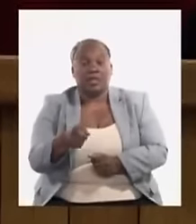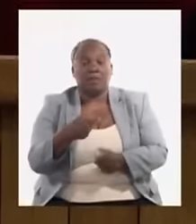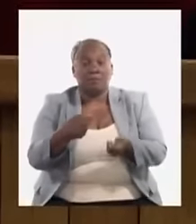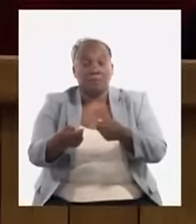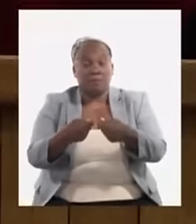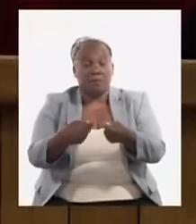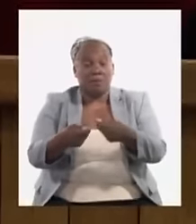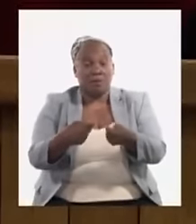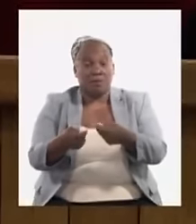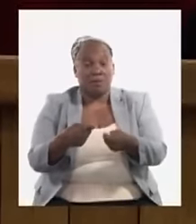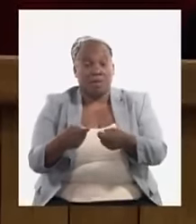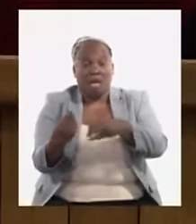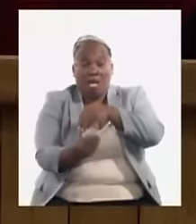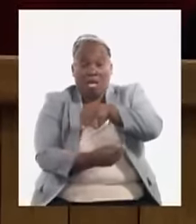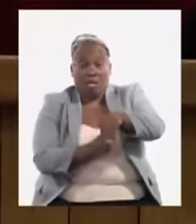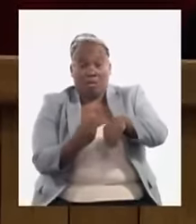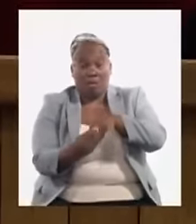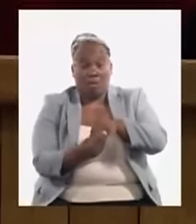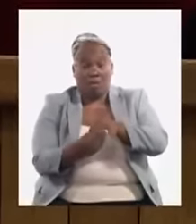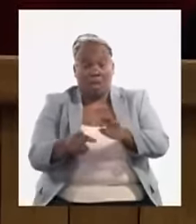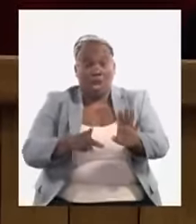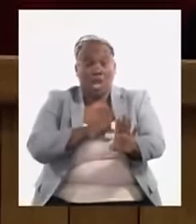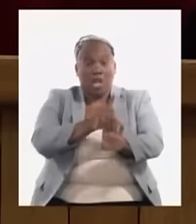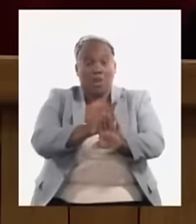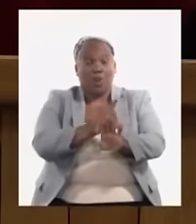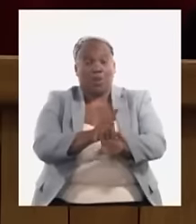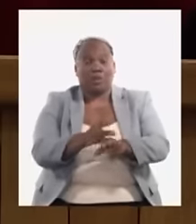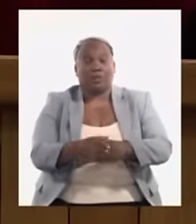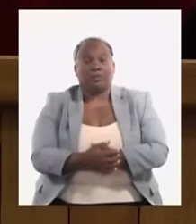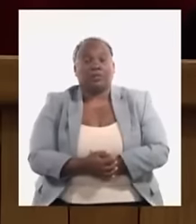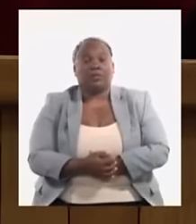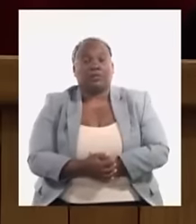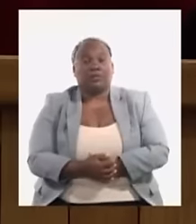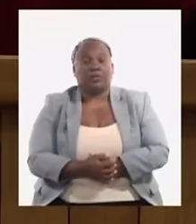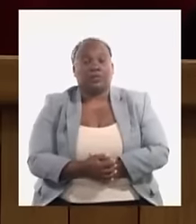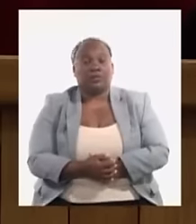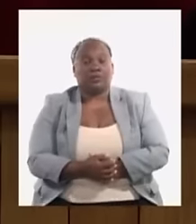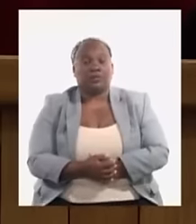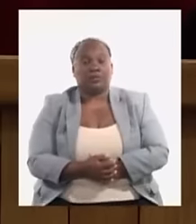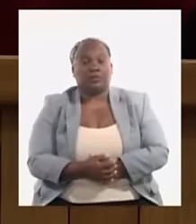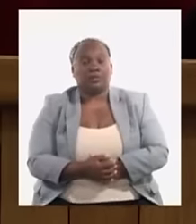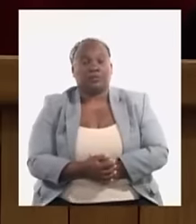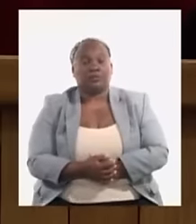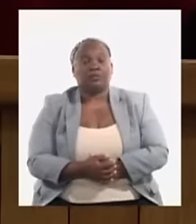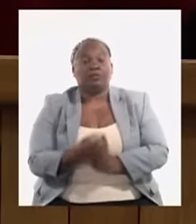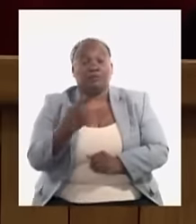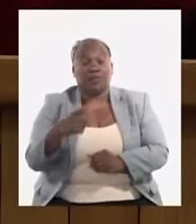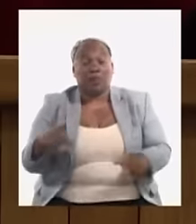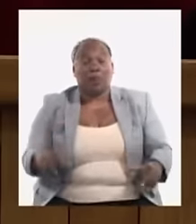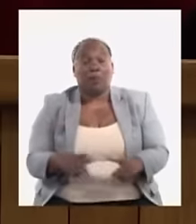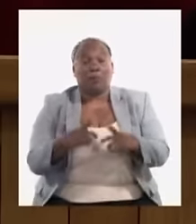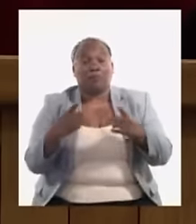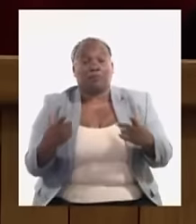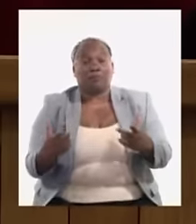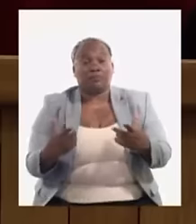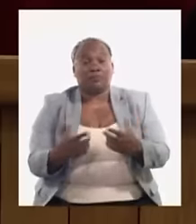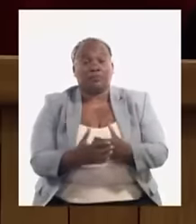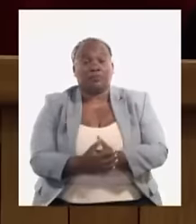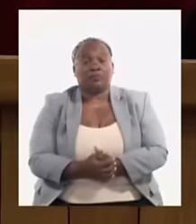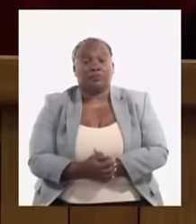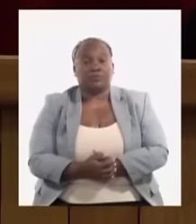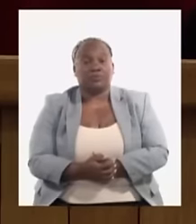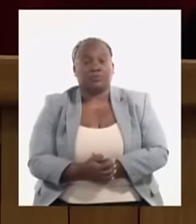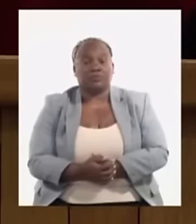cambiarios ilegales. No se ha avanzado en el cumplimiento del principio de